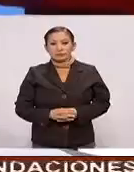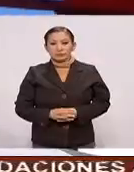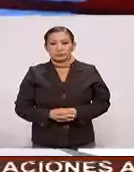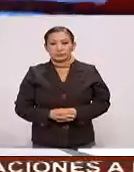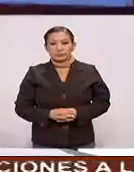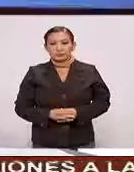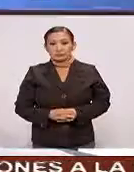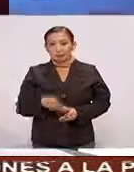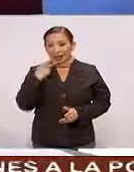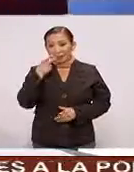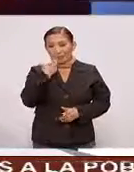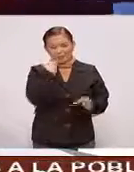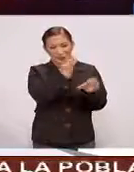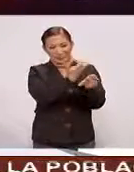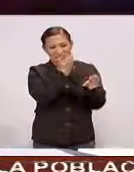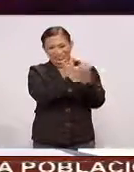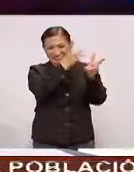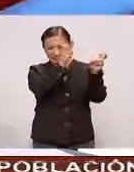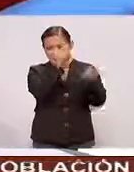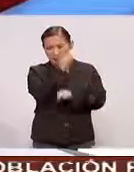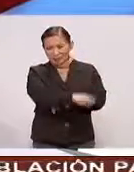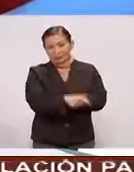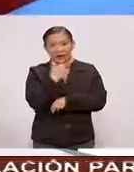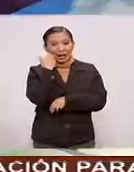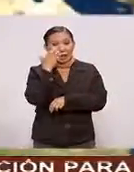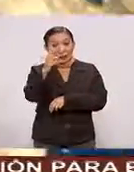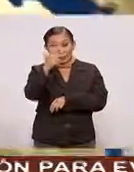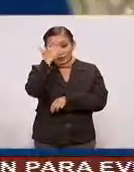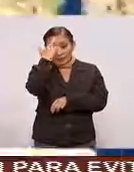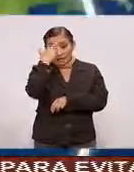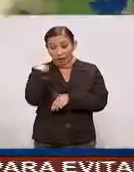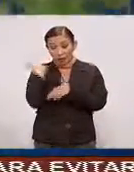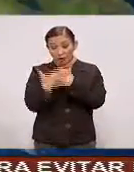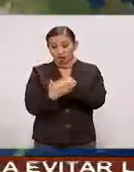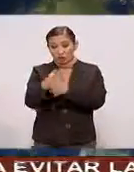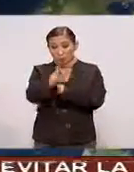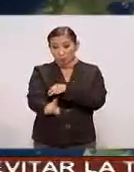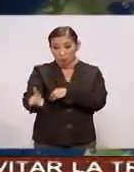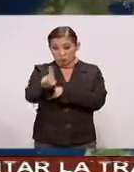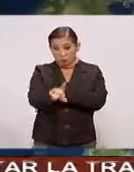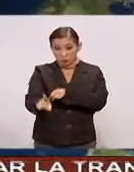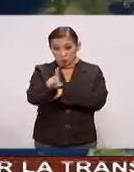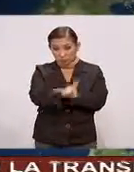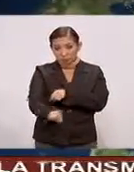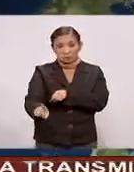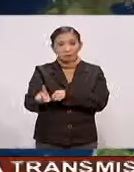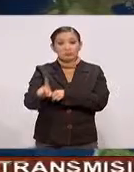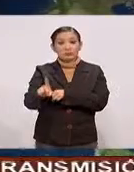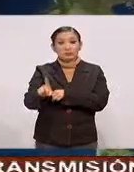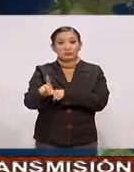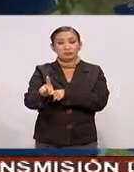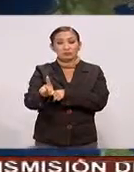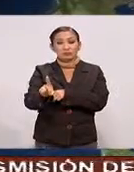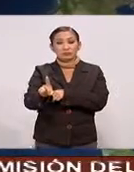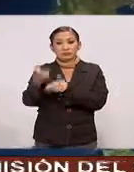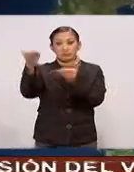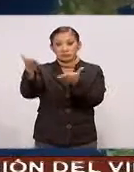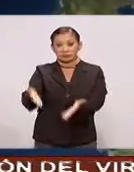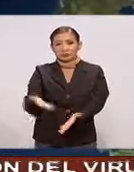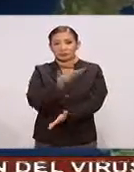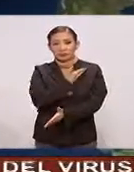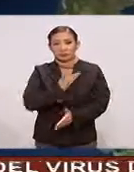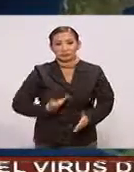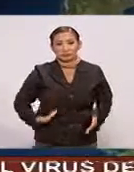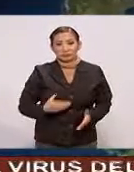Y hablando de los Estados Unidos Les queremos recordar Que el próximo domingo Llega El presidente